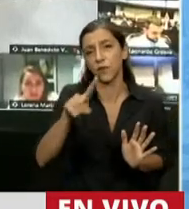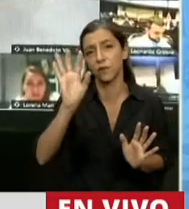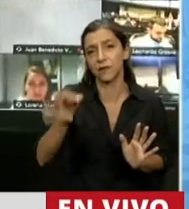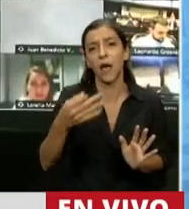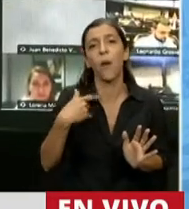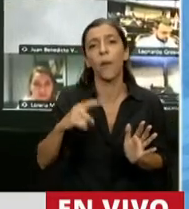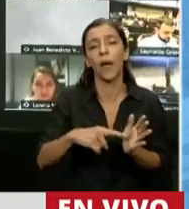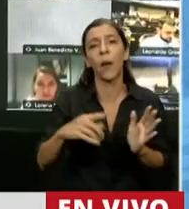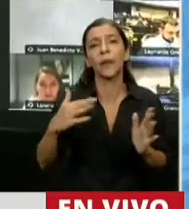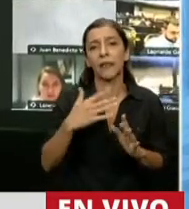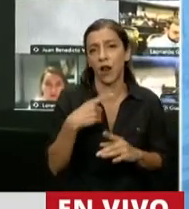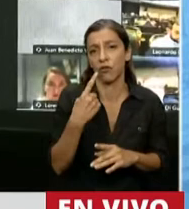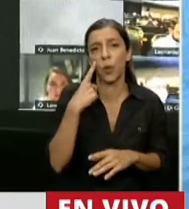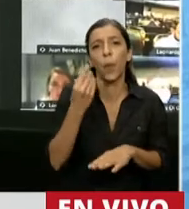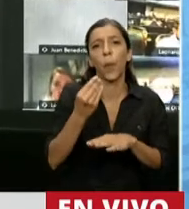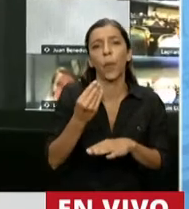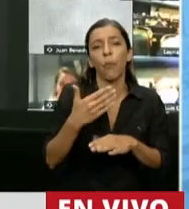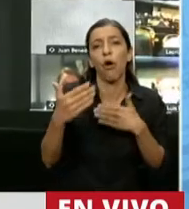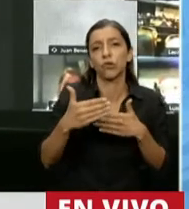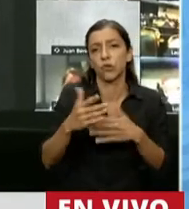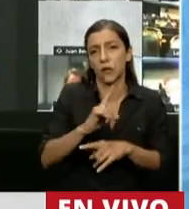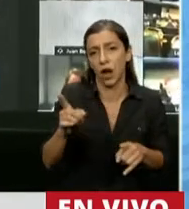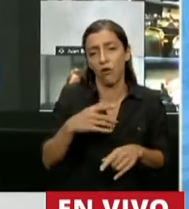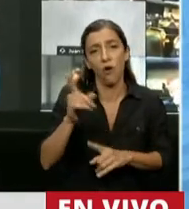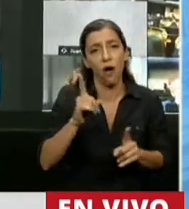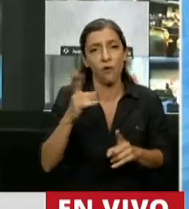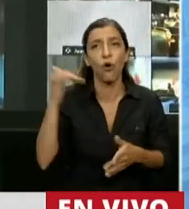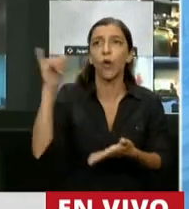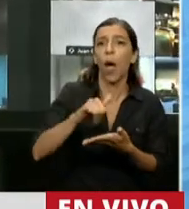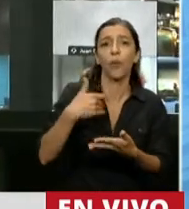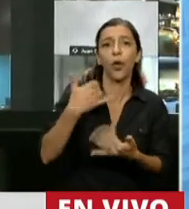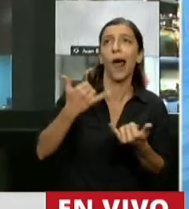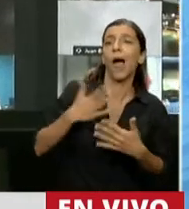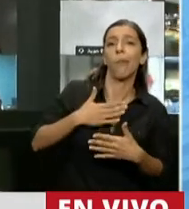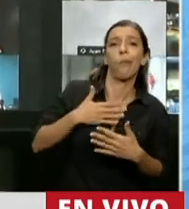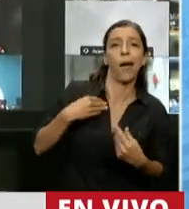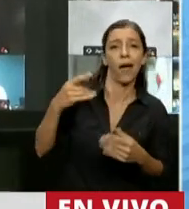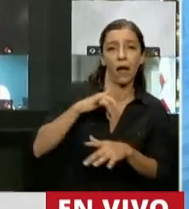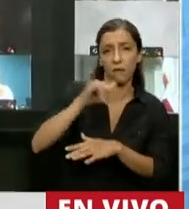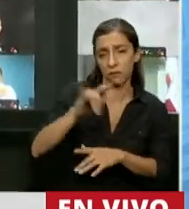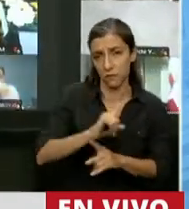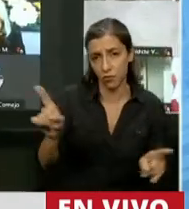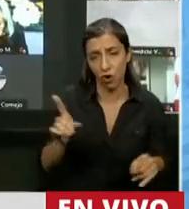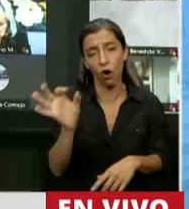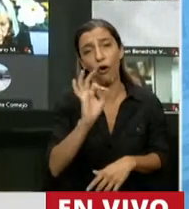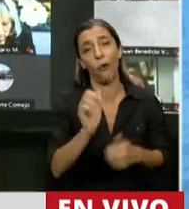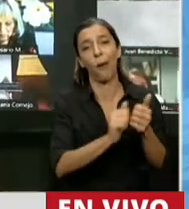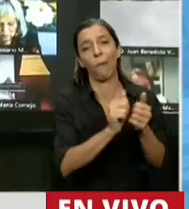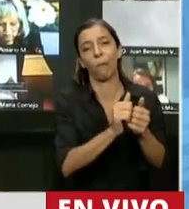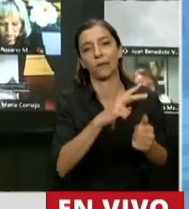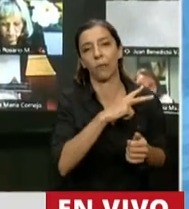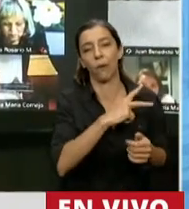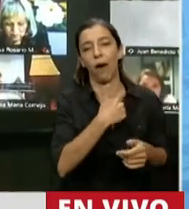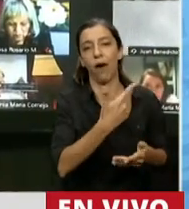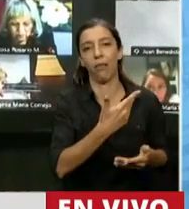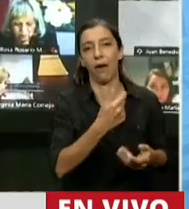federal, no todos tenemos aviones de gobernación a disposición, ni aviones de empresarios privados para que nos